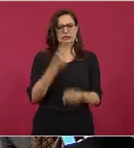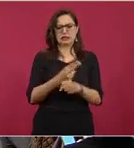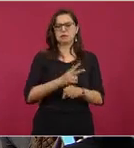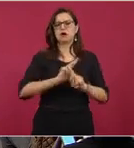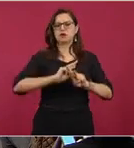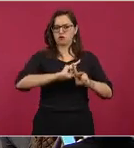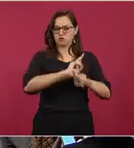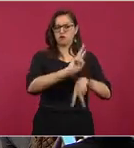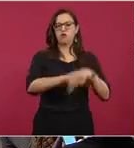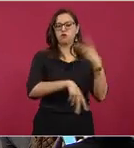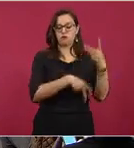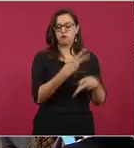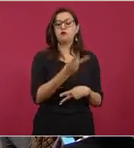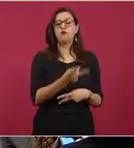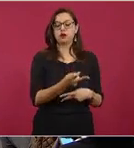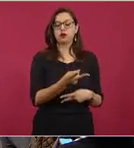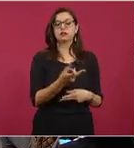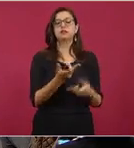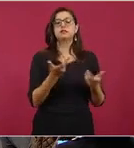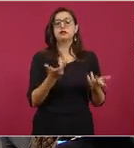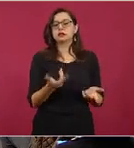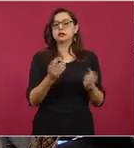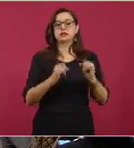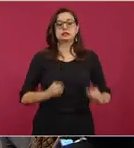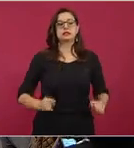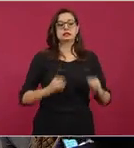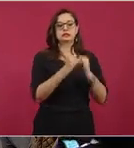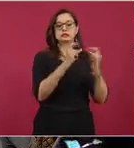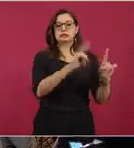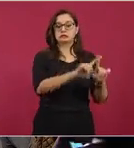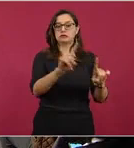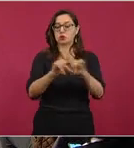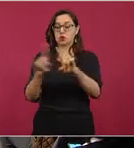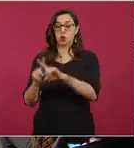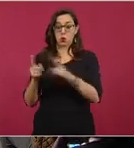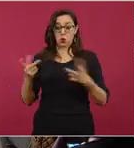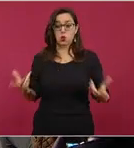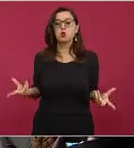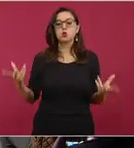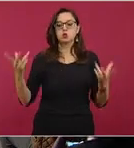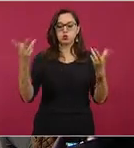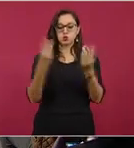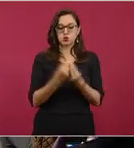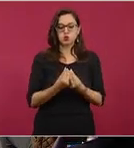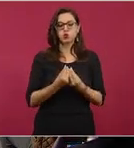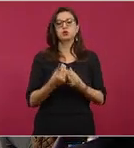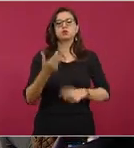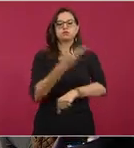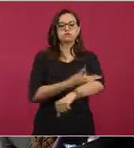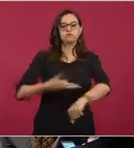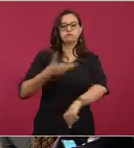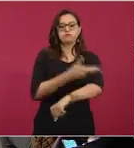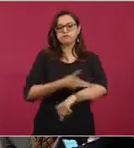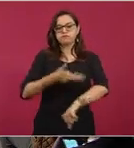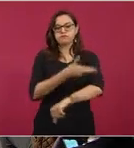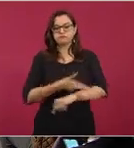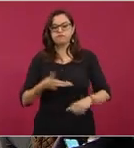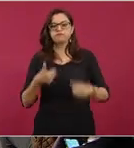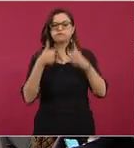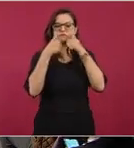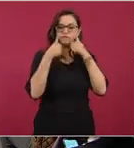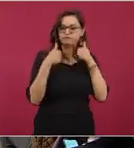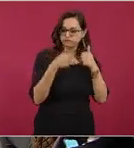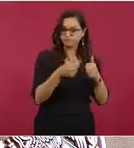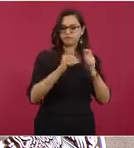Tepozteco, todas las instancias nos reunimos y de una manera coordinada y delegando las